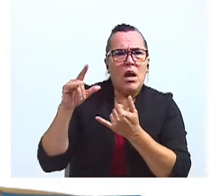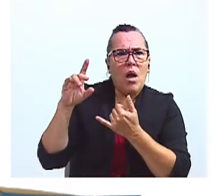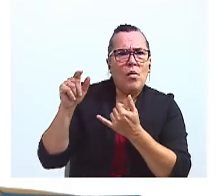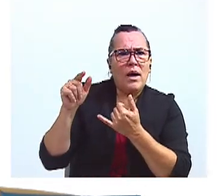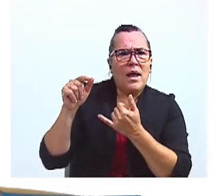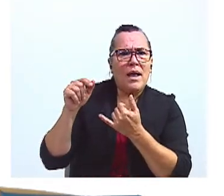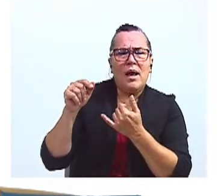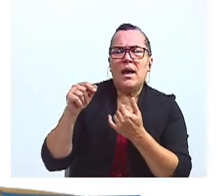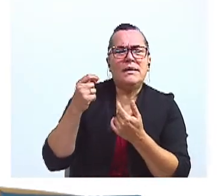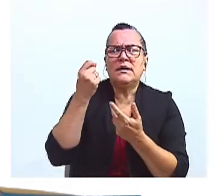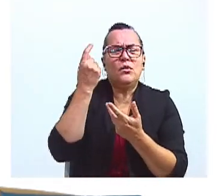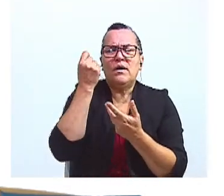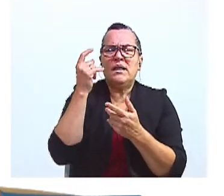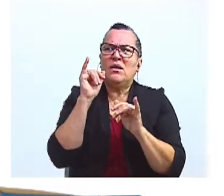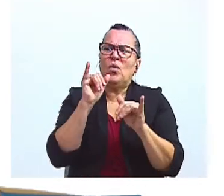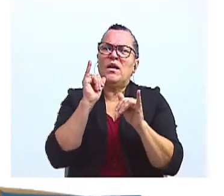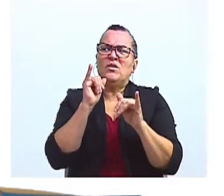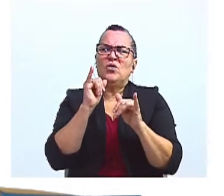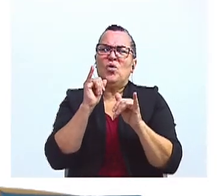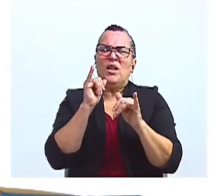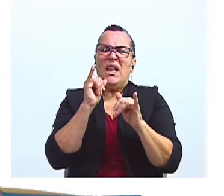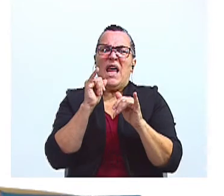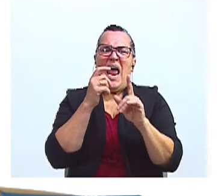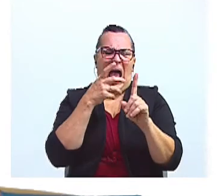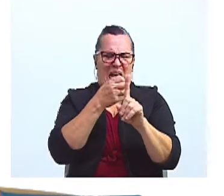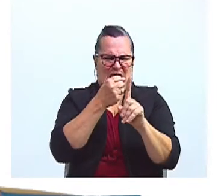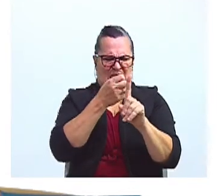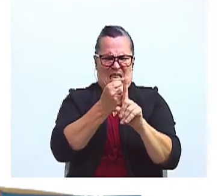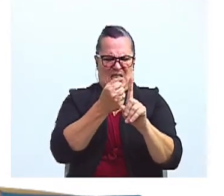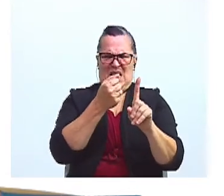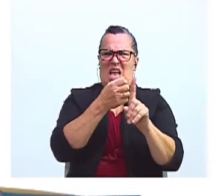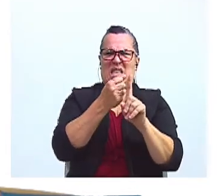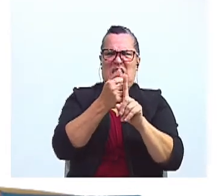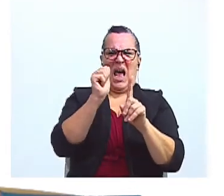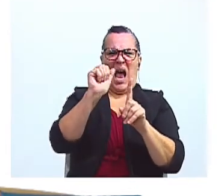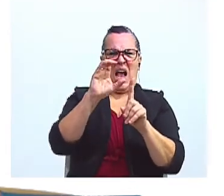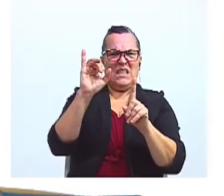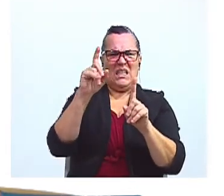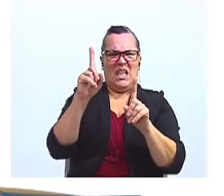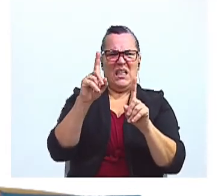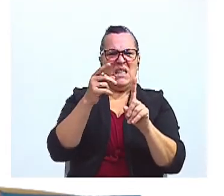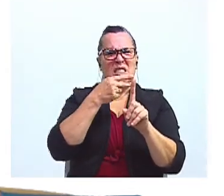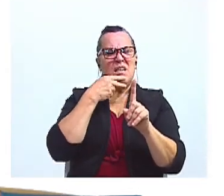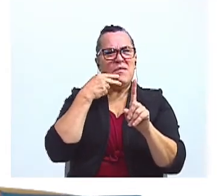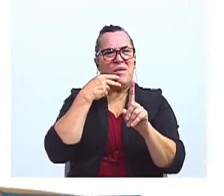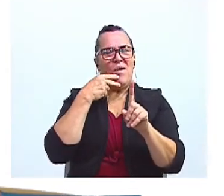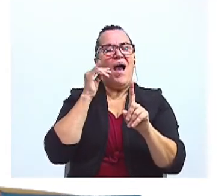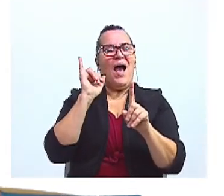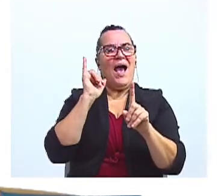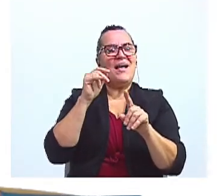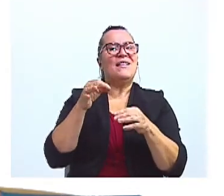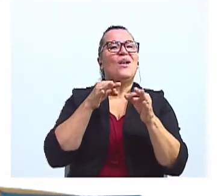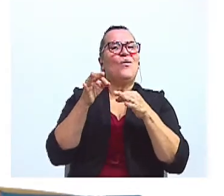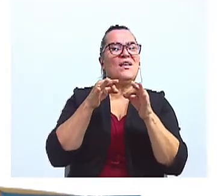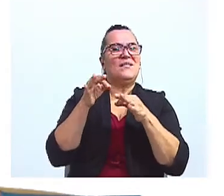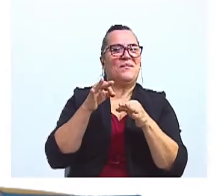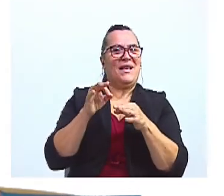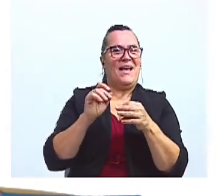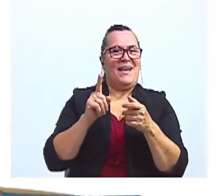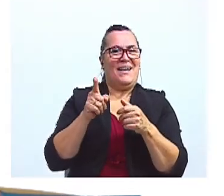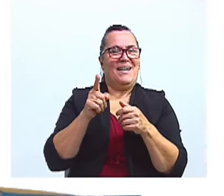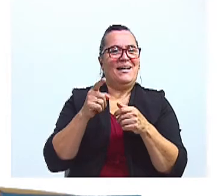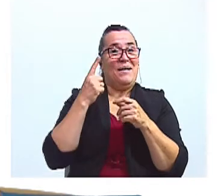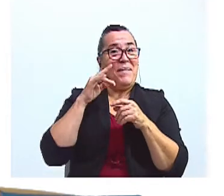Es que no entiendo eso de accidentes del verbo. Ah, Laura, espera y te lo enseño. Vamos a un video y te lo voy a explicar en el video, ¿te parece?